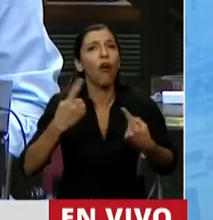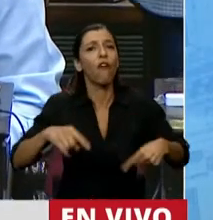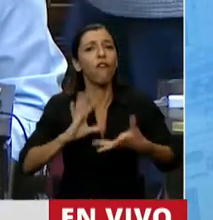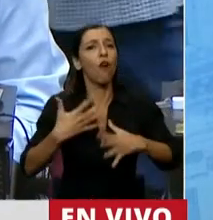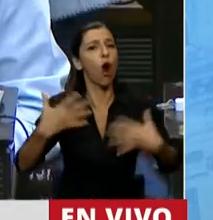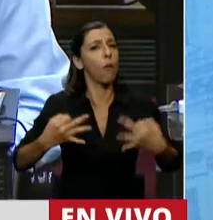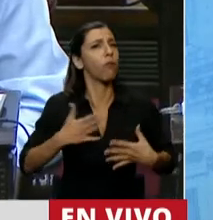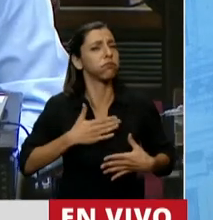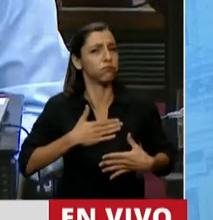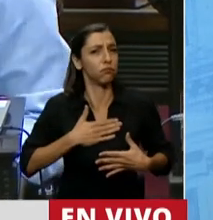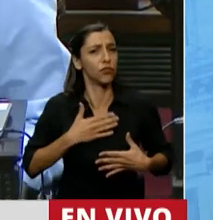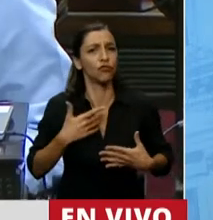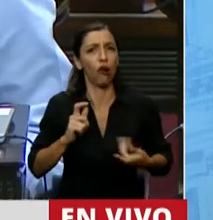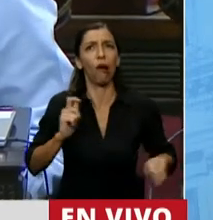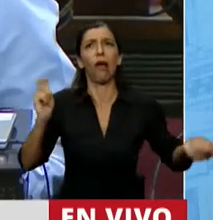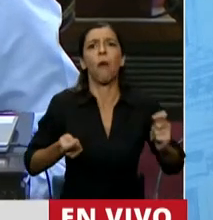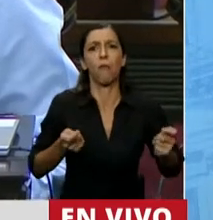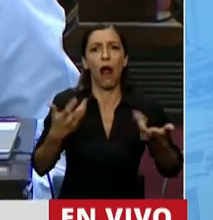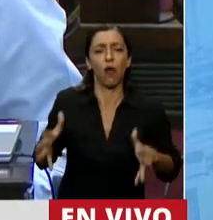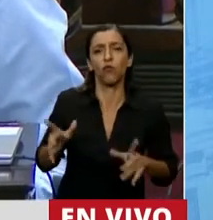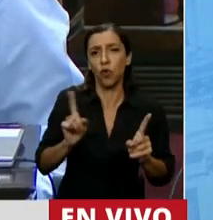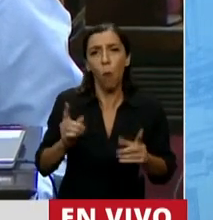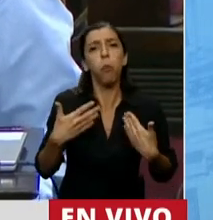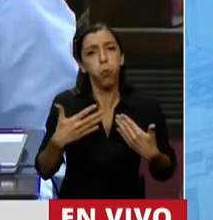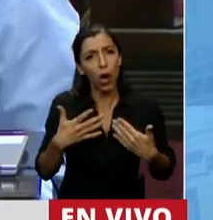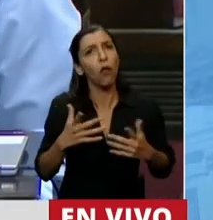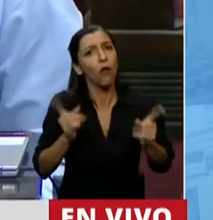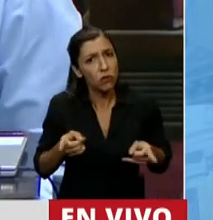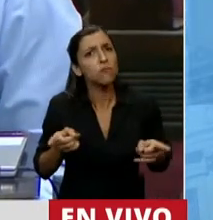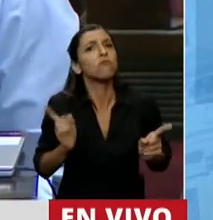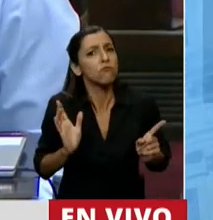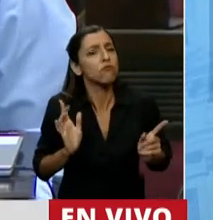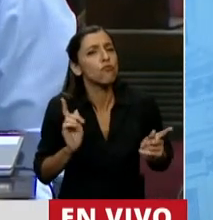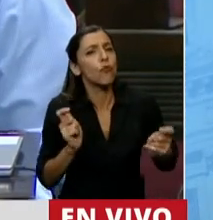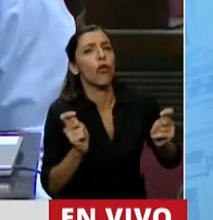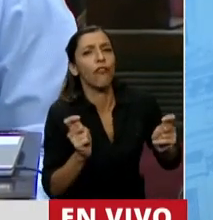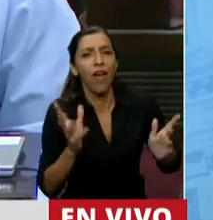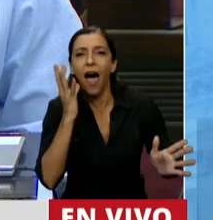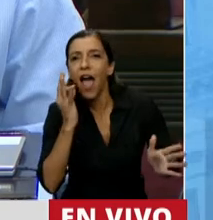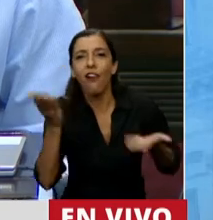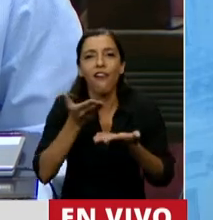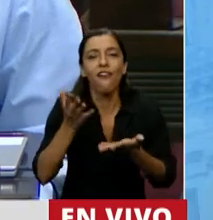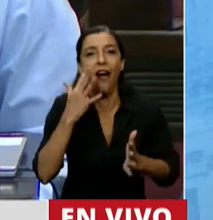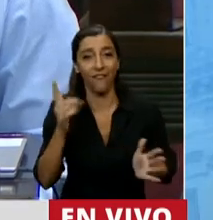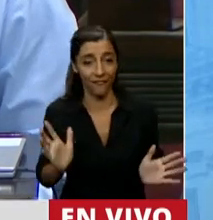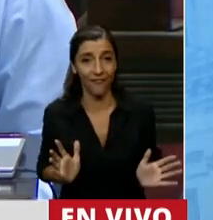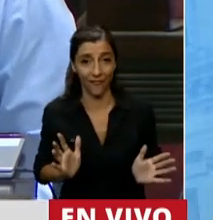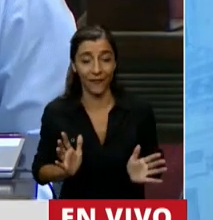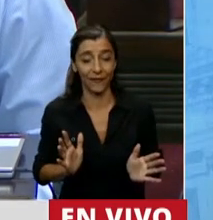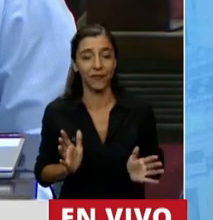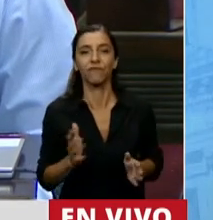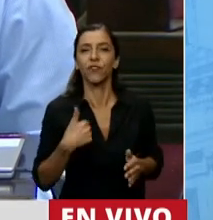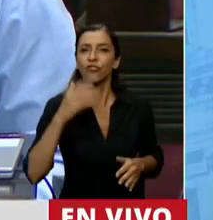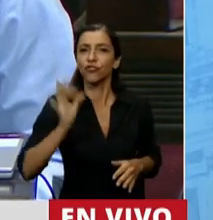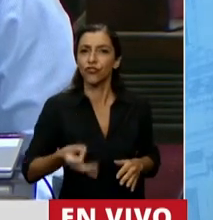a la pretensión de imponer mis principios. Sobre una base constitucional fundada vengo a decir